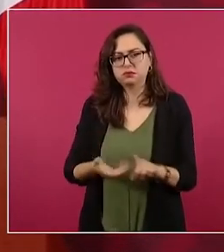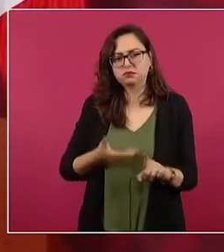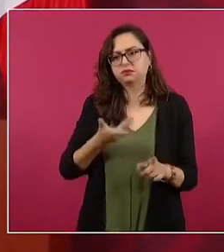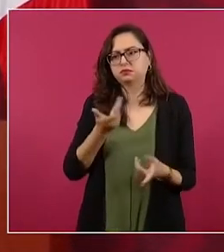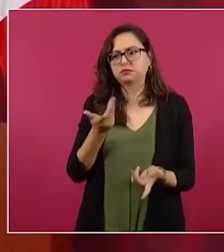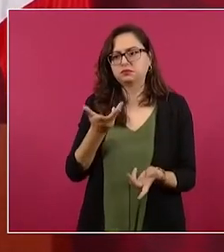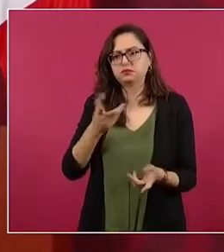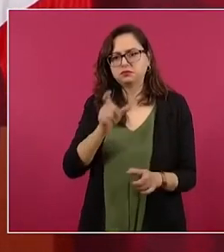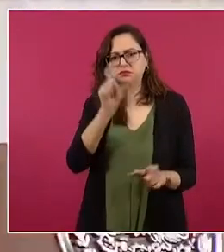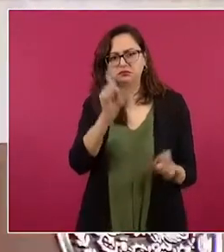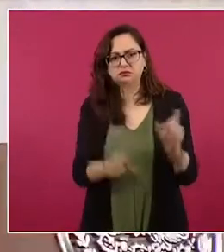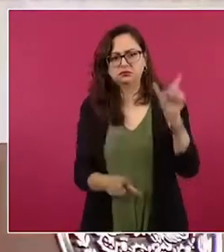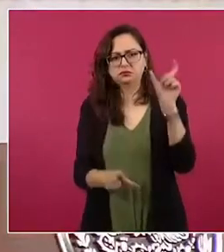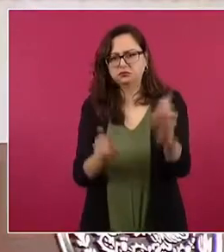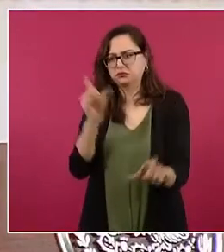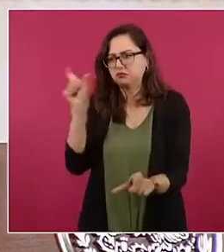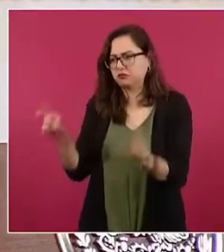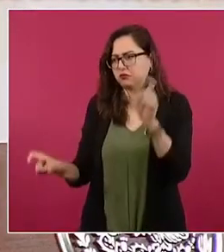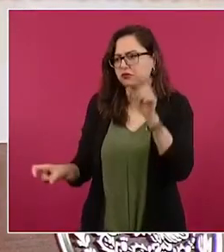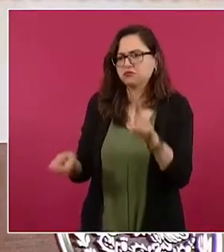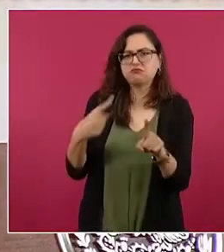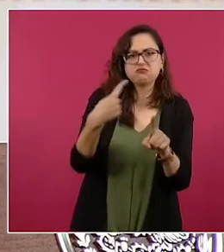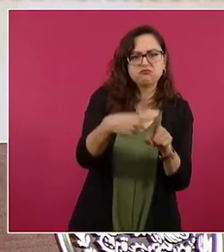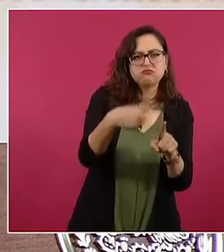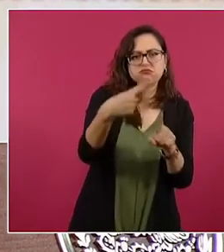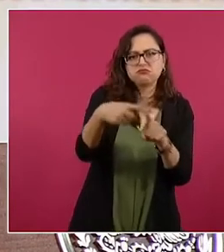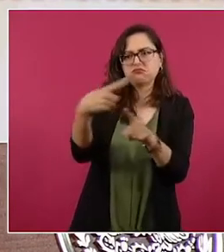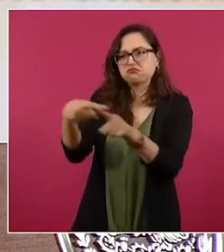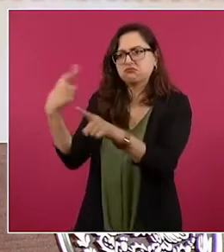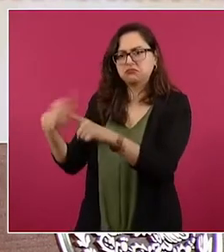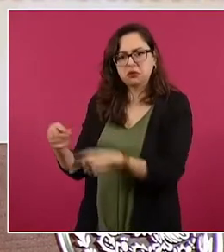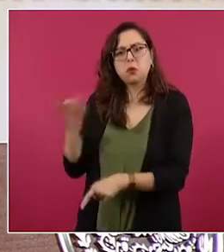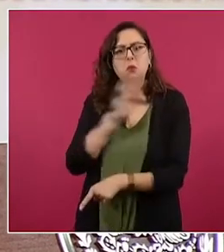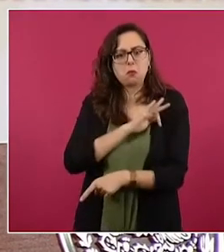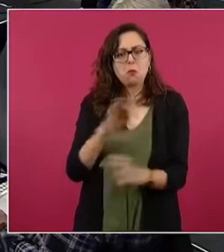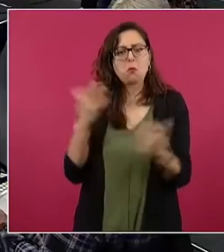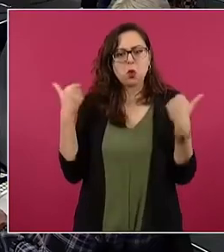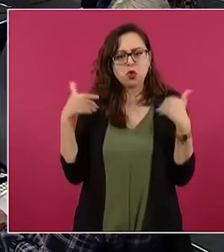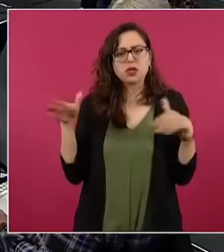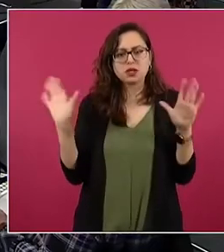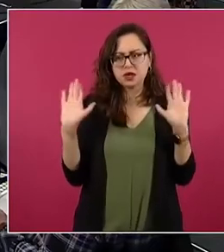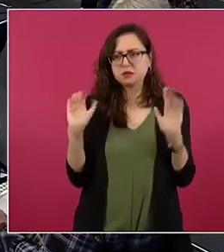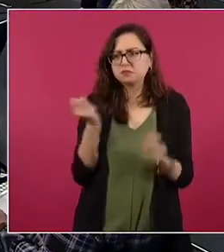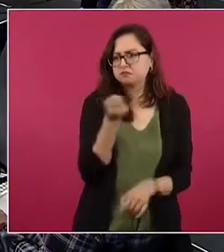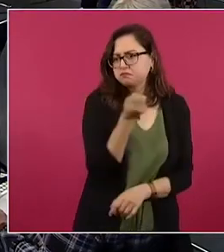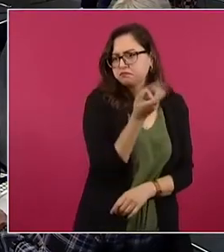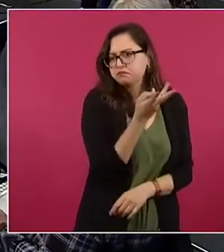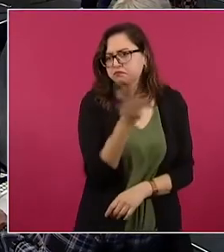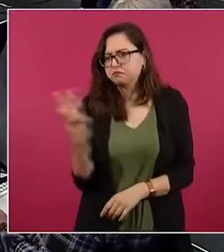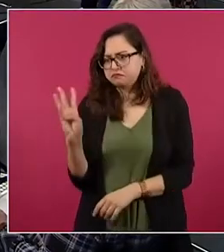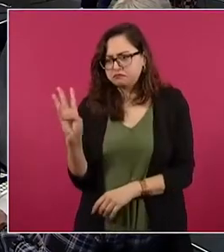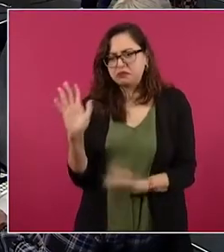los que pueden representar